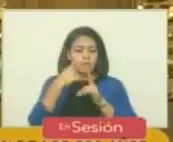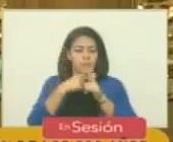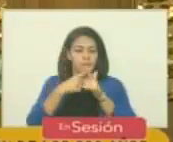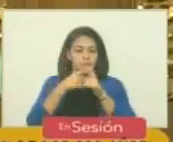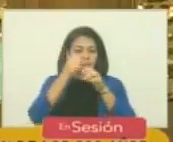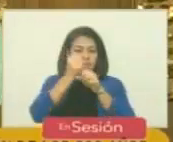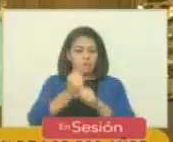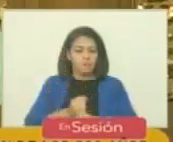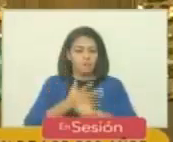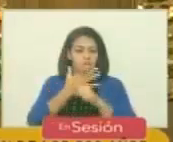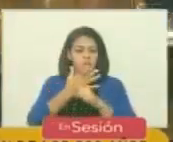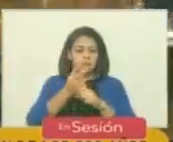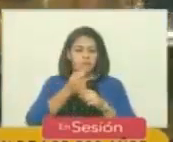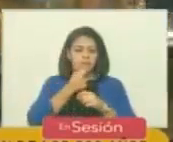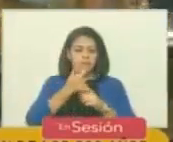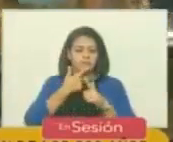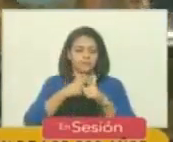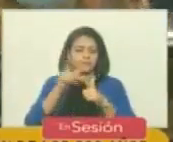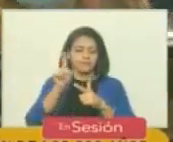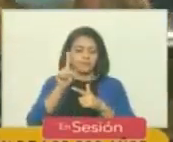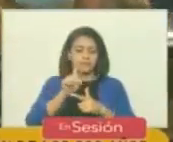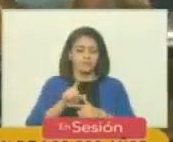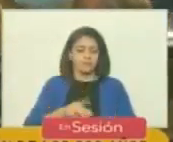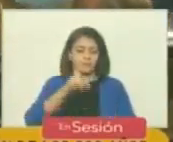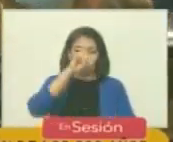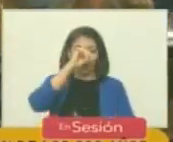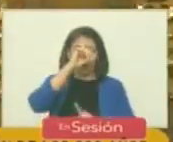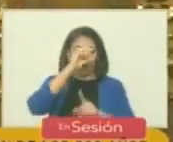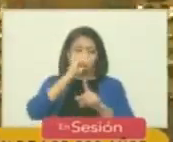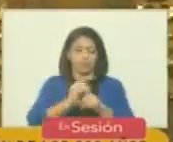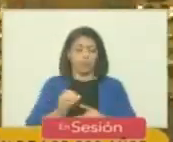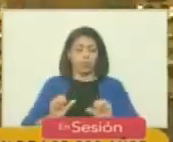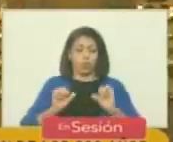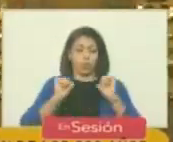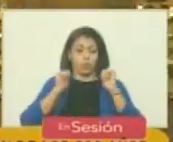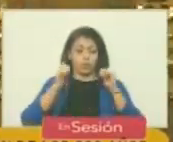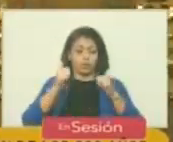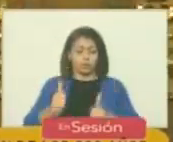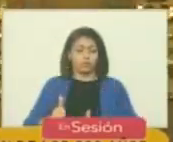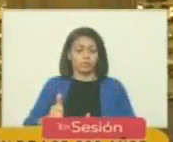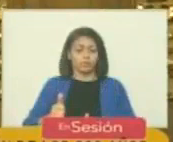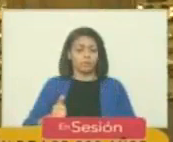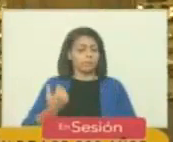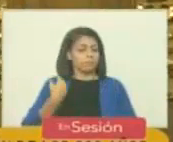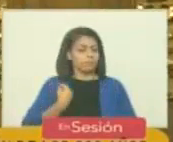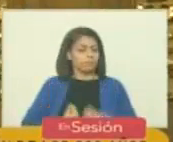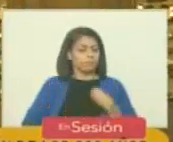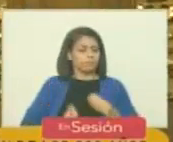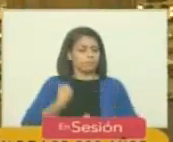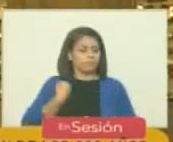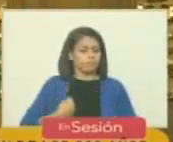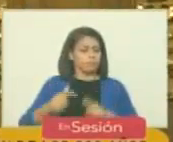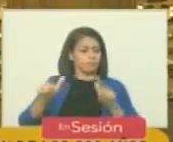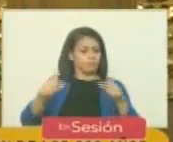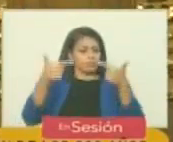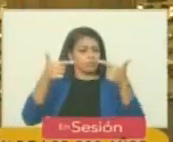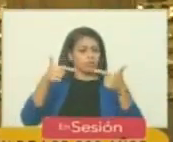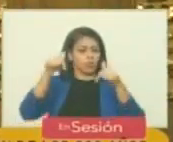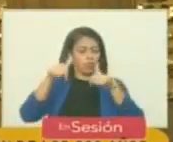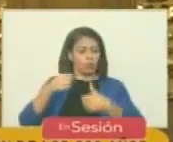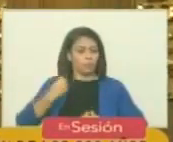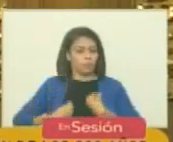esperanzas bonitas un objetivo que desde el primer momento alarmó al enemigo y hoy lo sigue